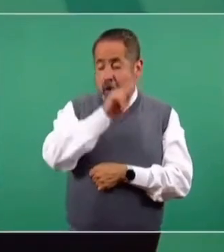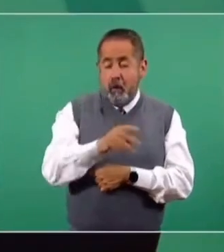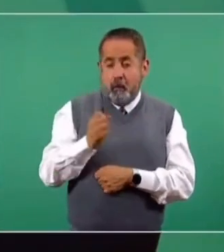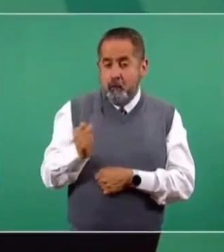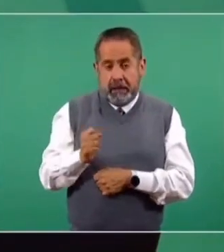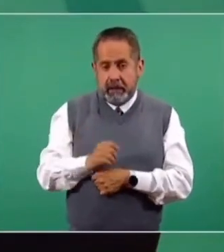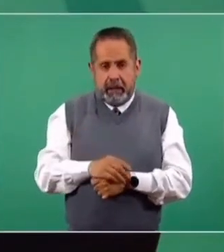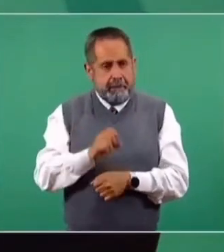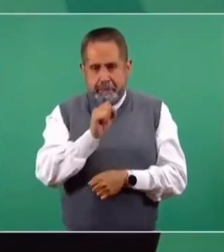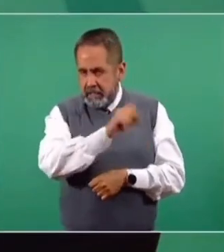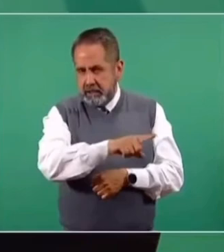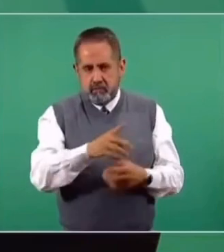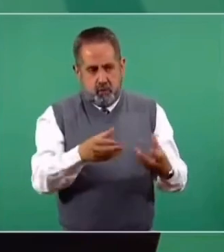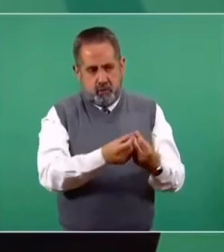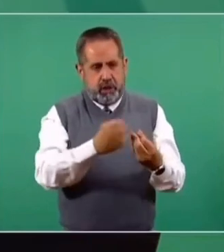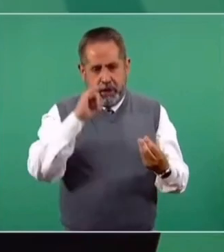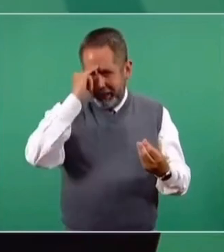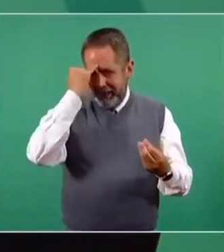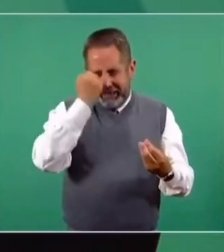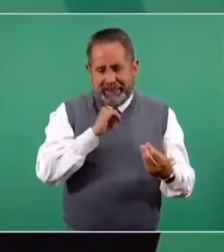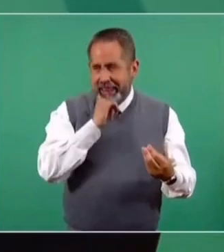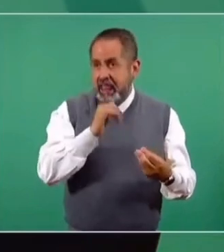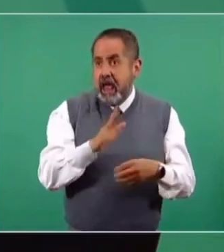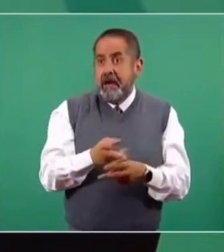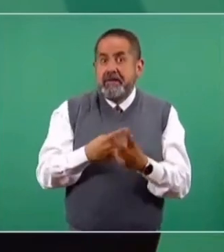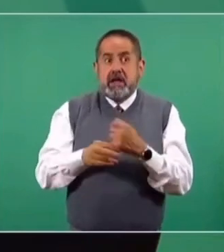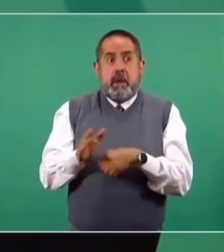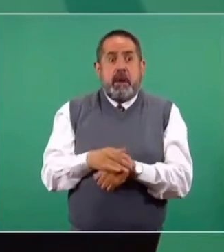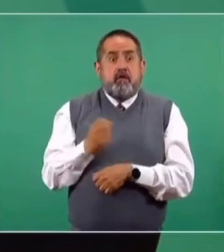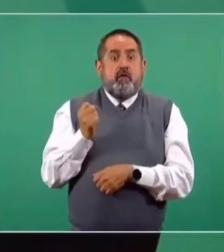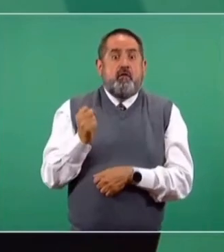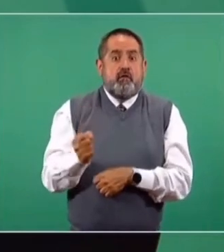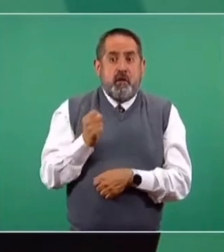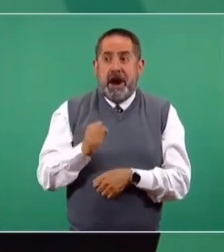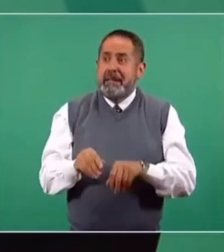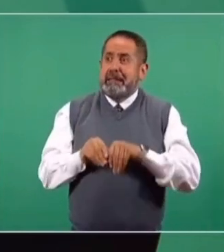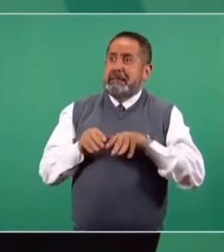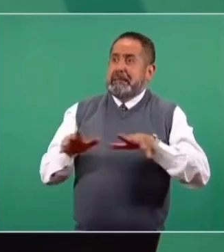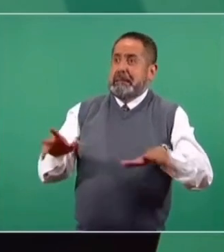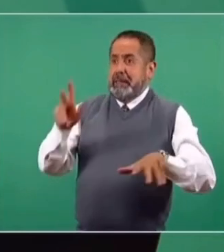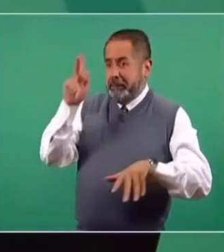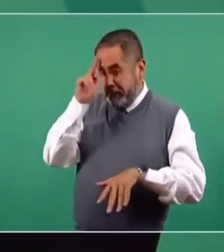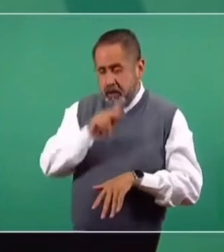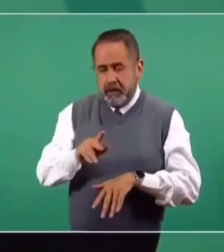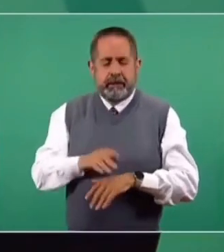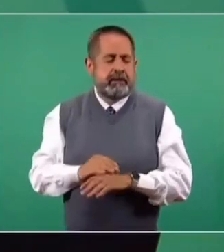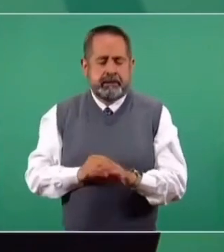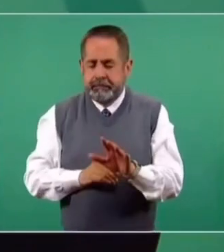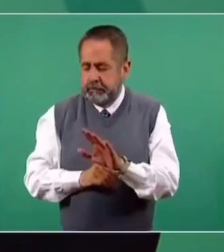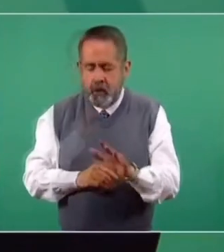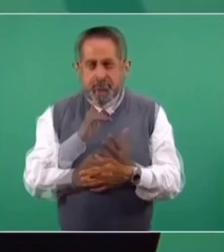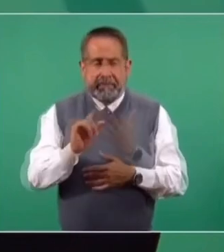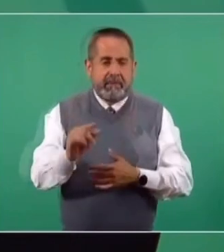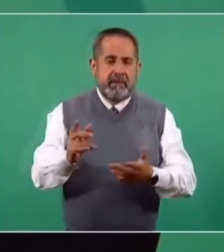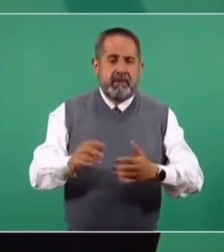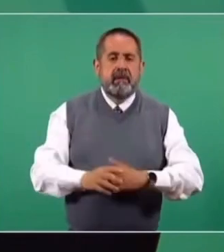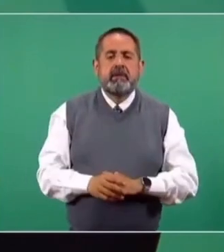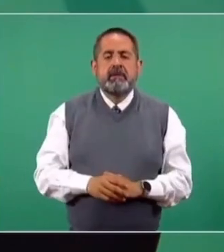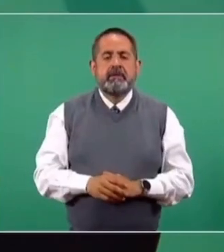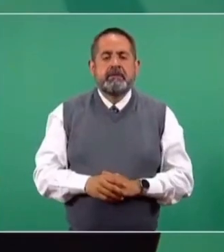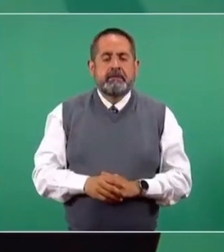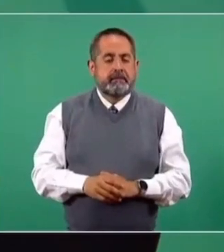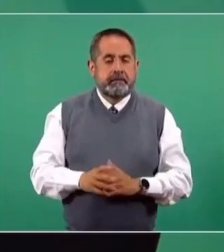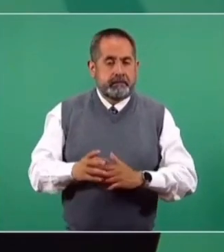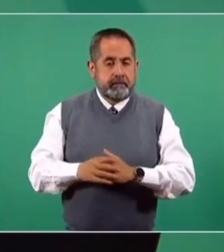ellas, incluida la de India, son las que provocan epidemias más grandes o agresivas. Entonces,